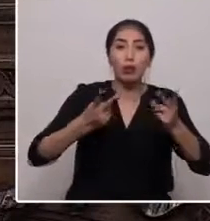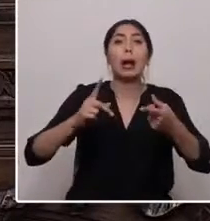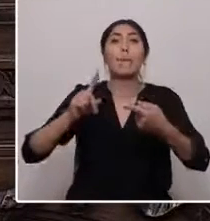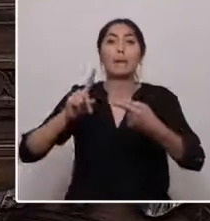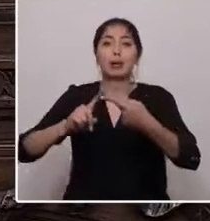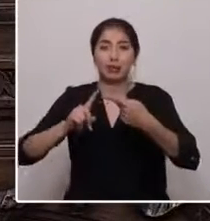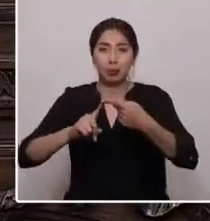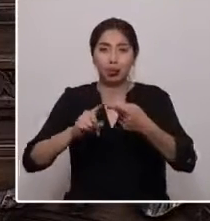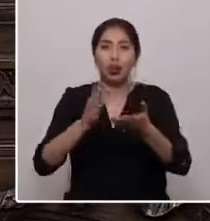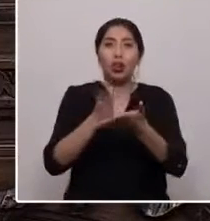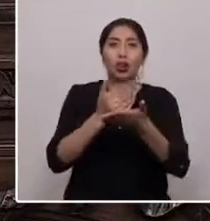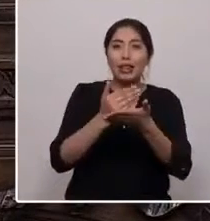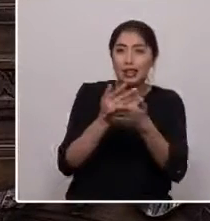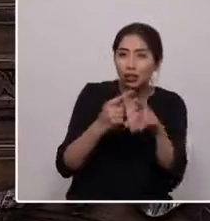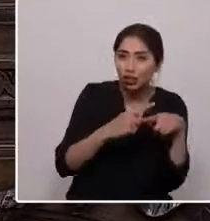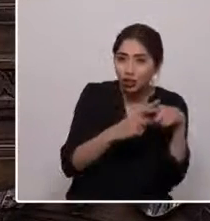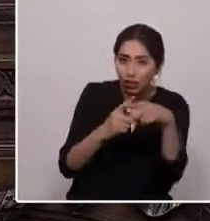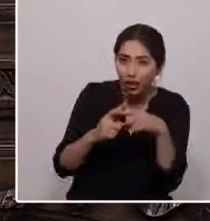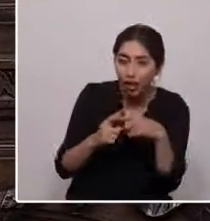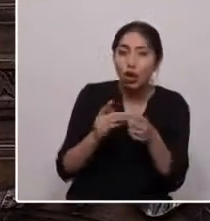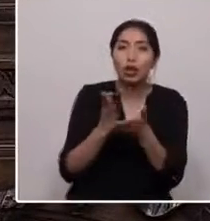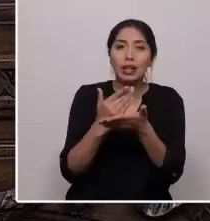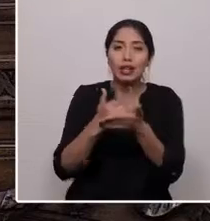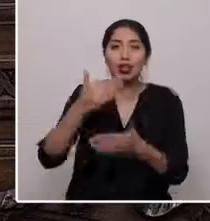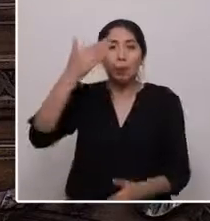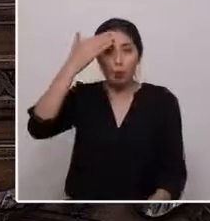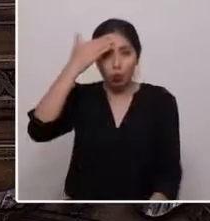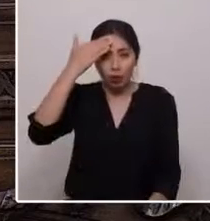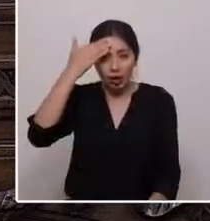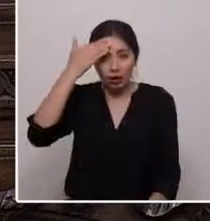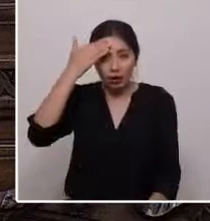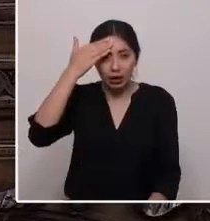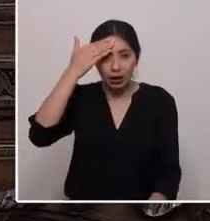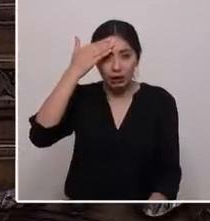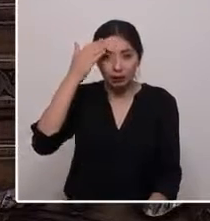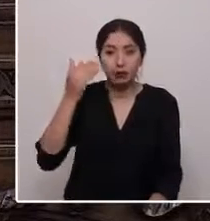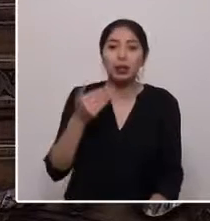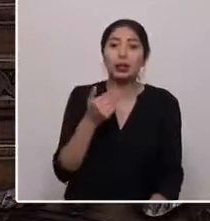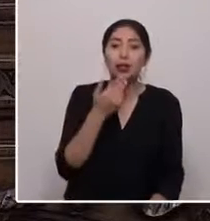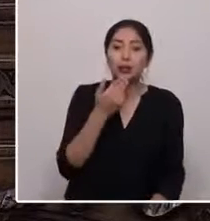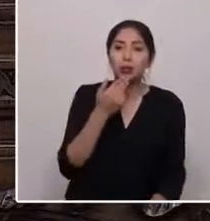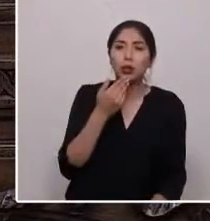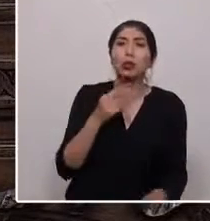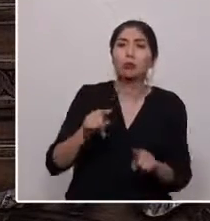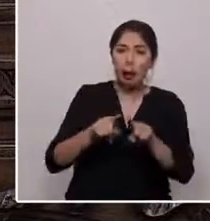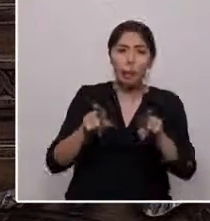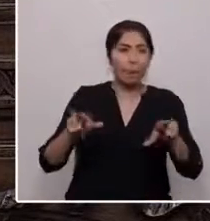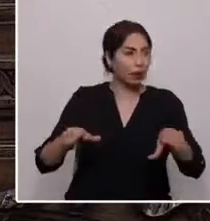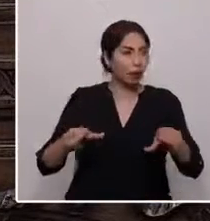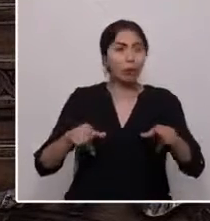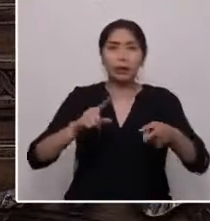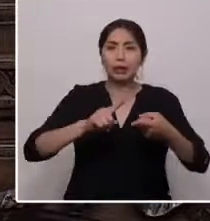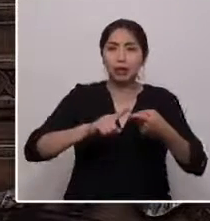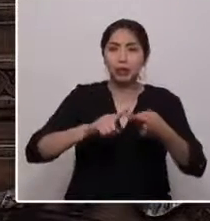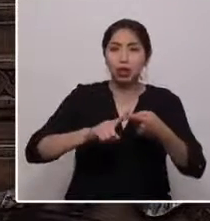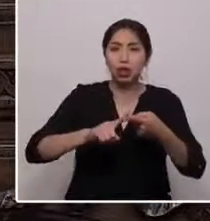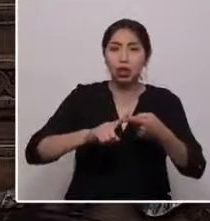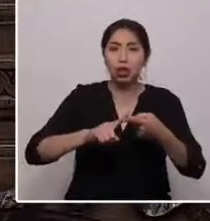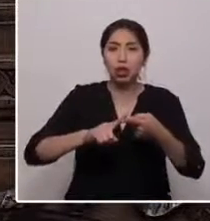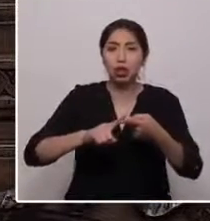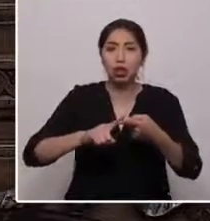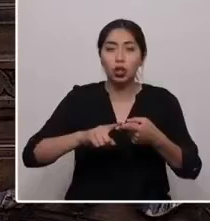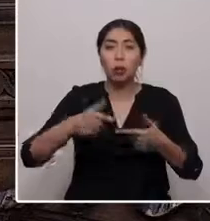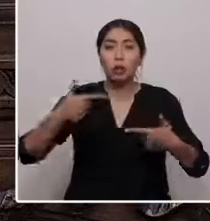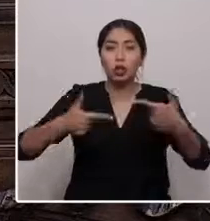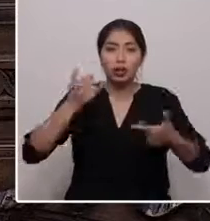organización social y la organización popular, la apertura de espacios de presentación de políticas institucionales para las y los